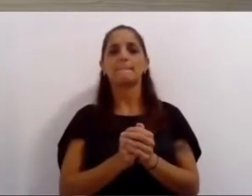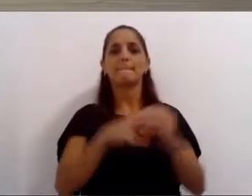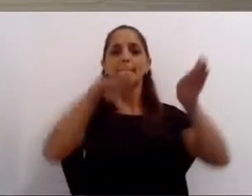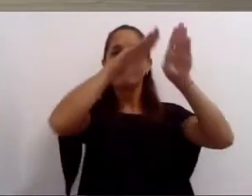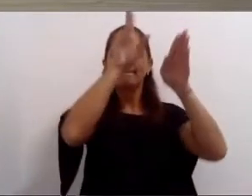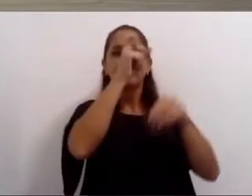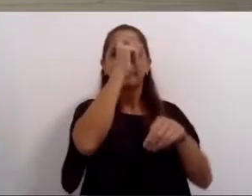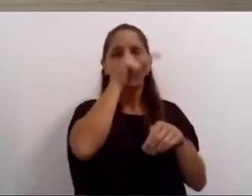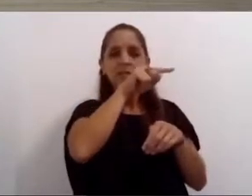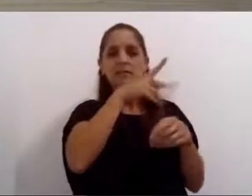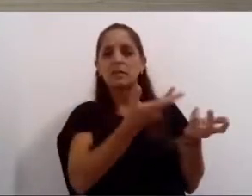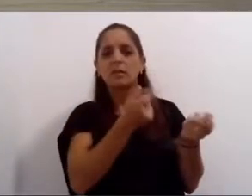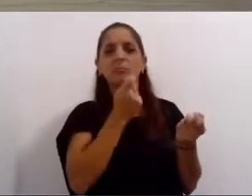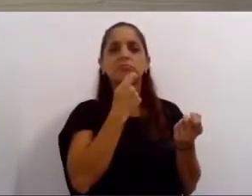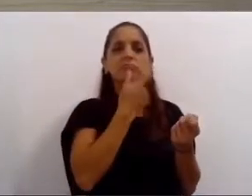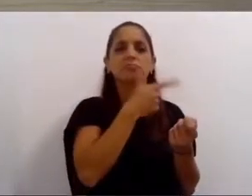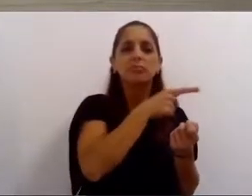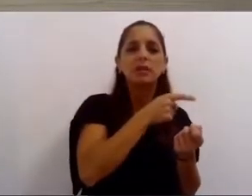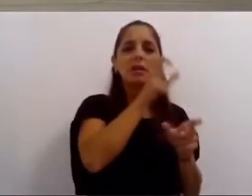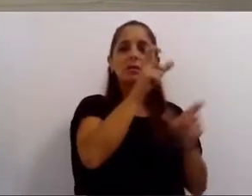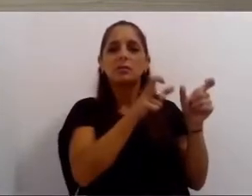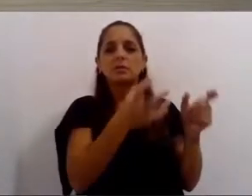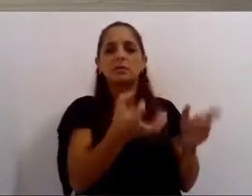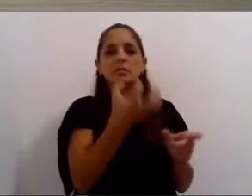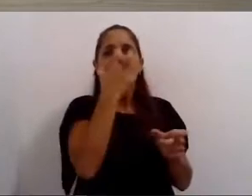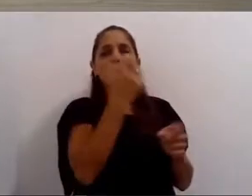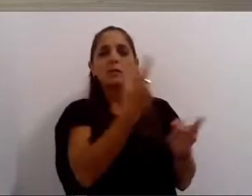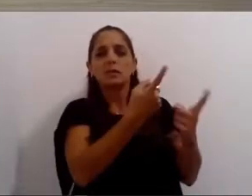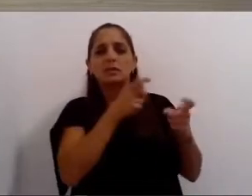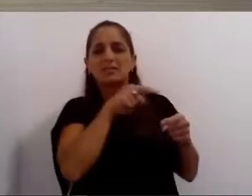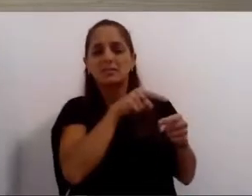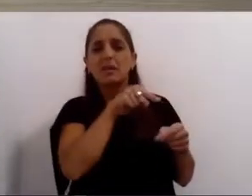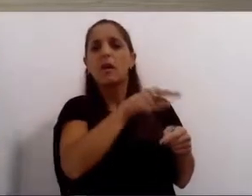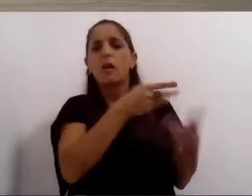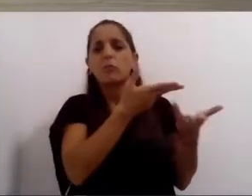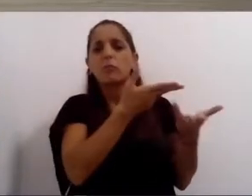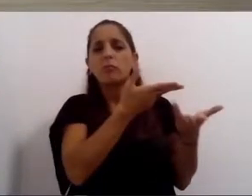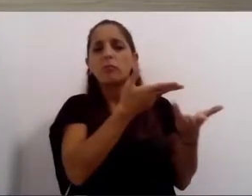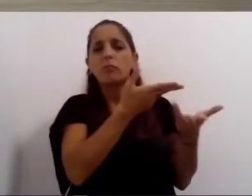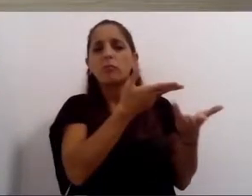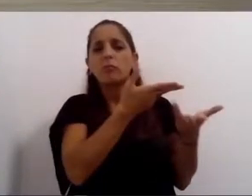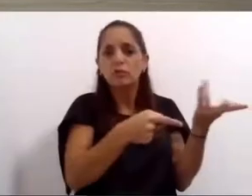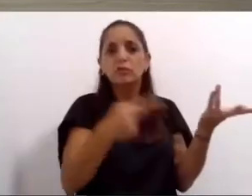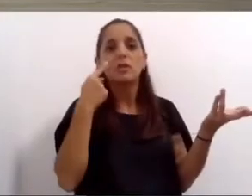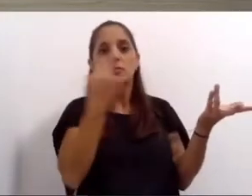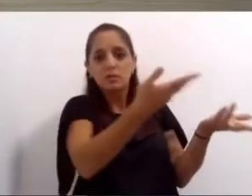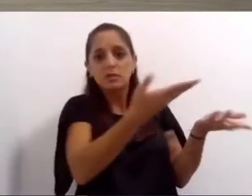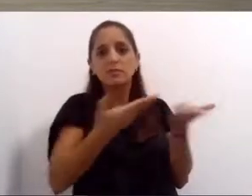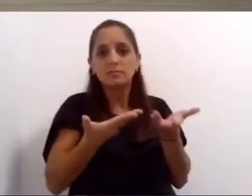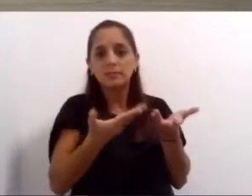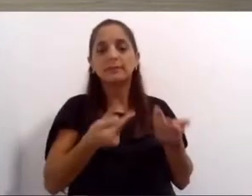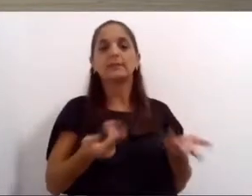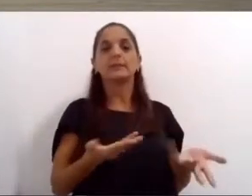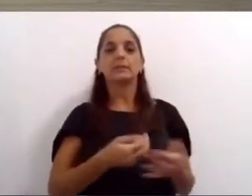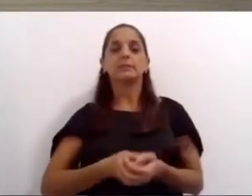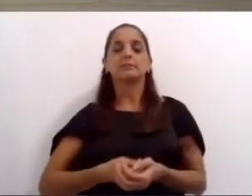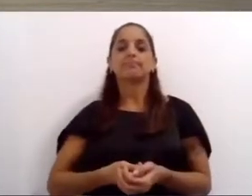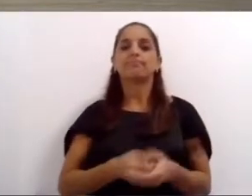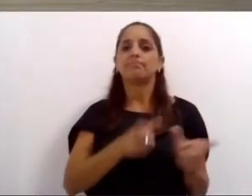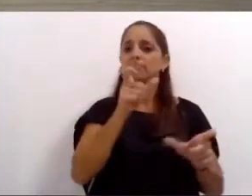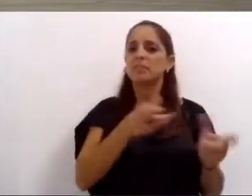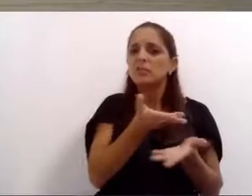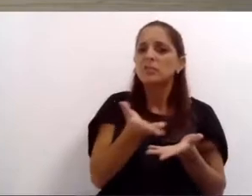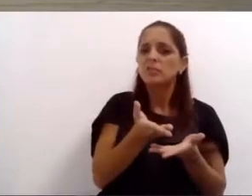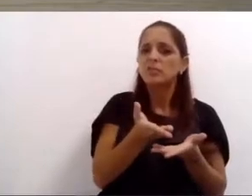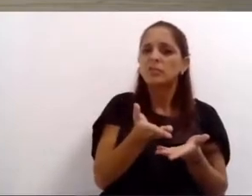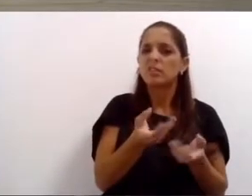un plasma, una bolsa de plasma, un respirador. Esos eran los pedidos que recibíamos. Nadie pide eso